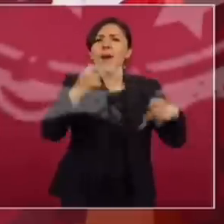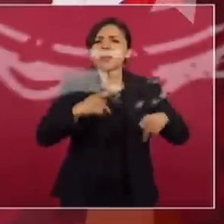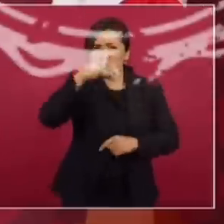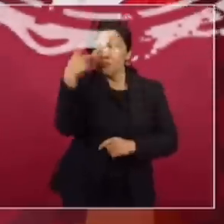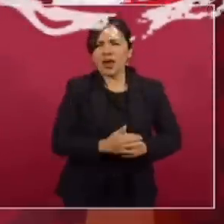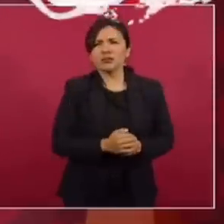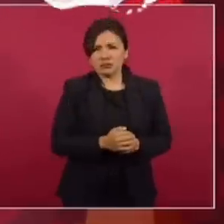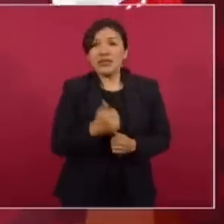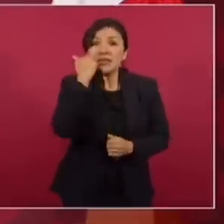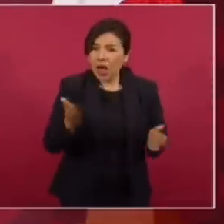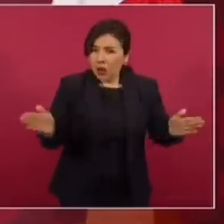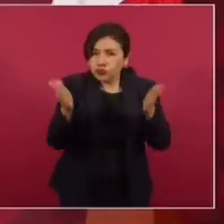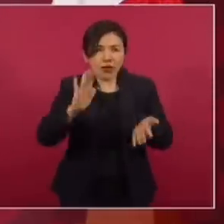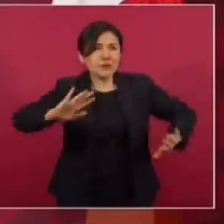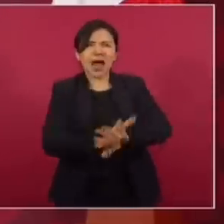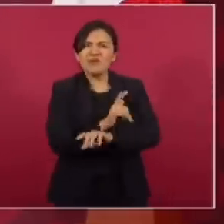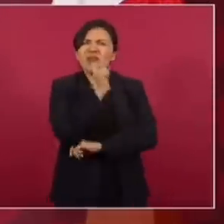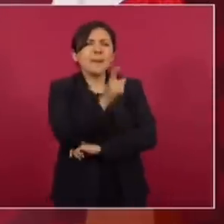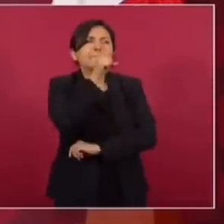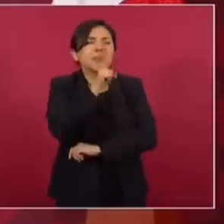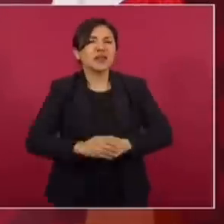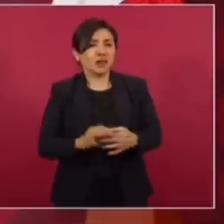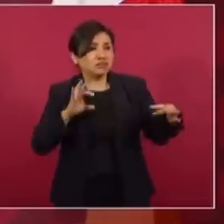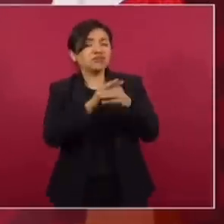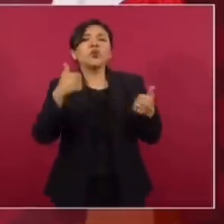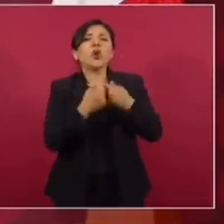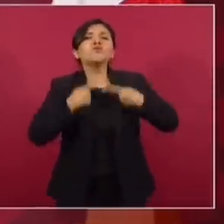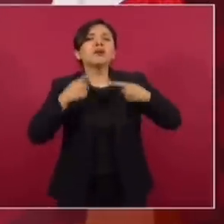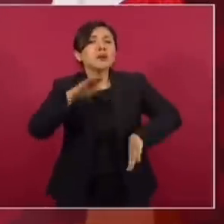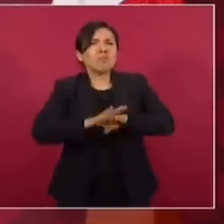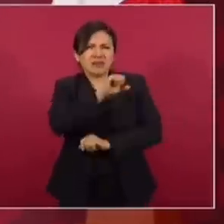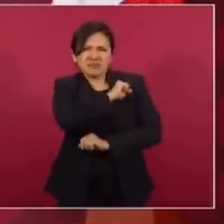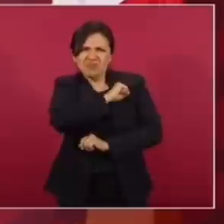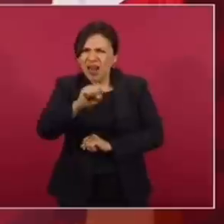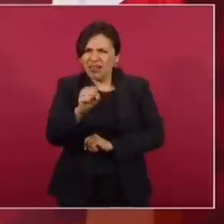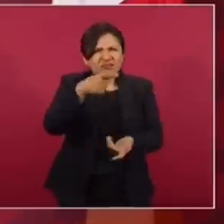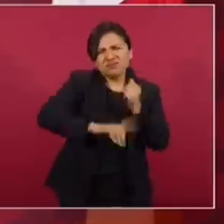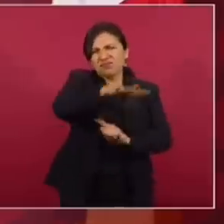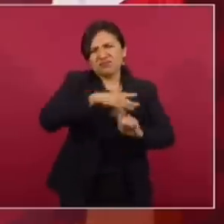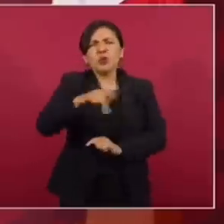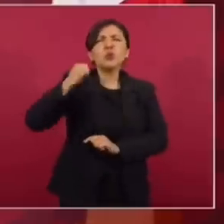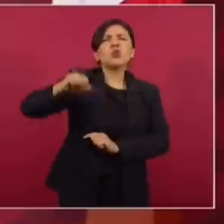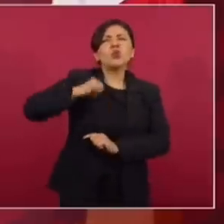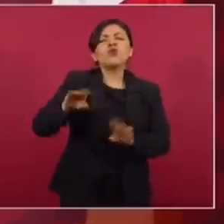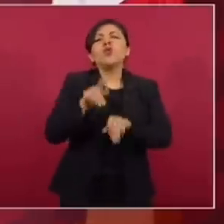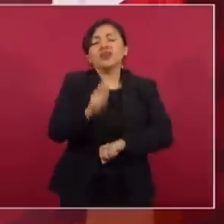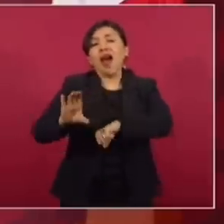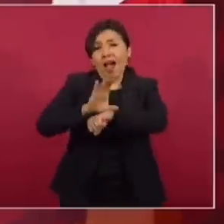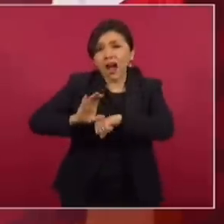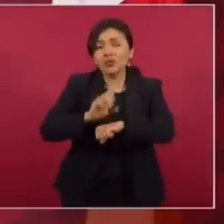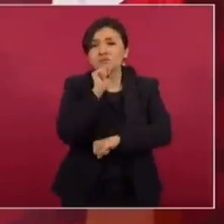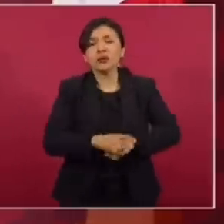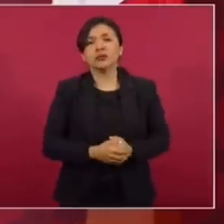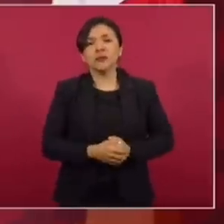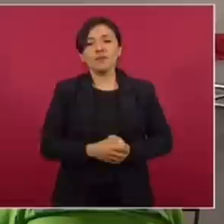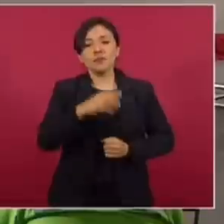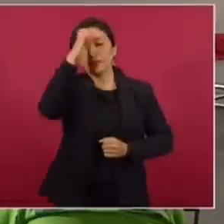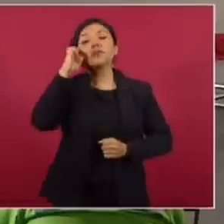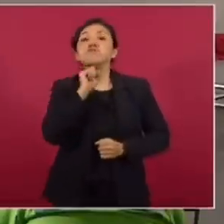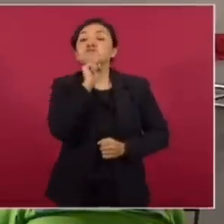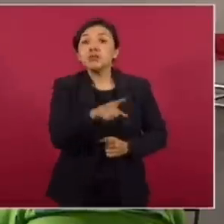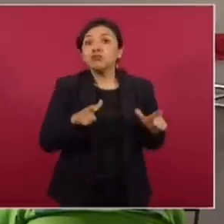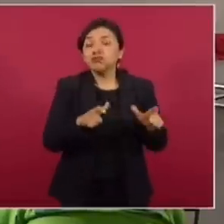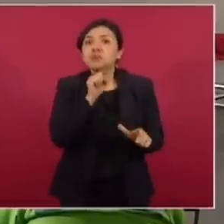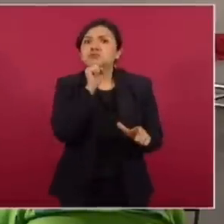...quienes ofrecieron un cambio y mintieron, porque les aliaron a los personajes más siniestros de la vida pública del pasado, como Carlos Salinas de Gortar. Y